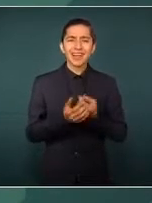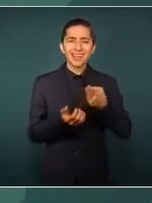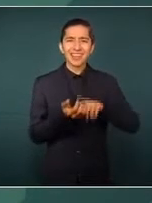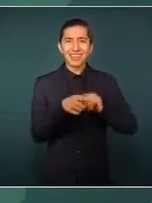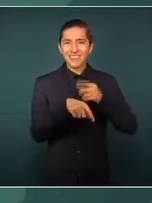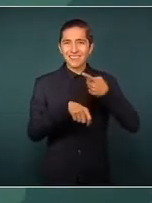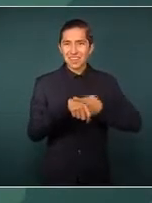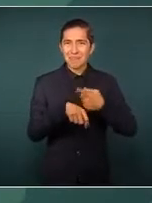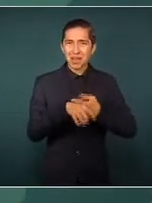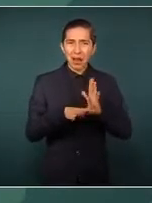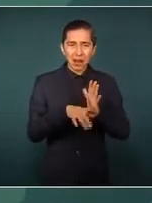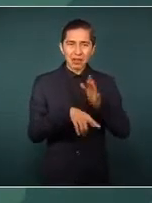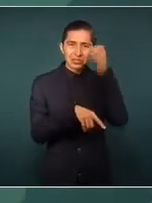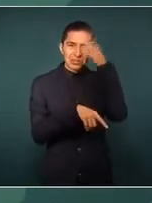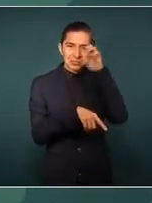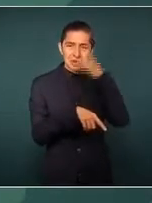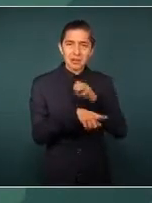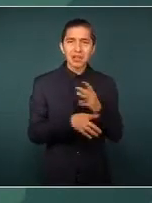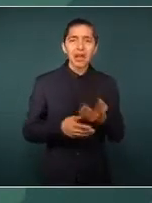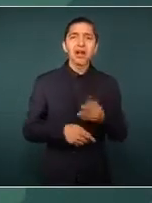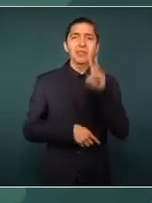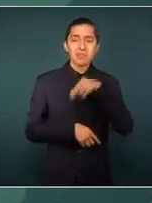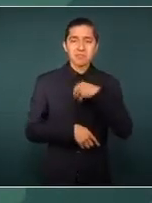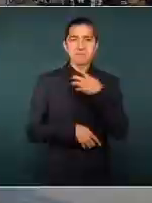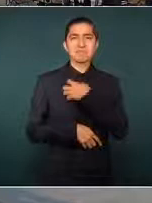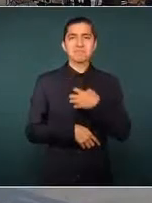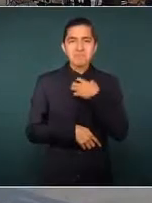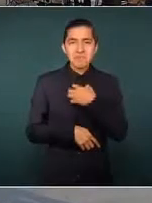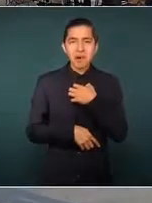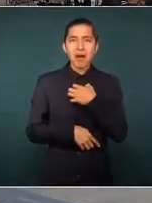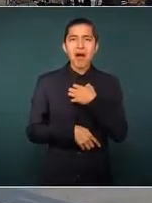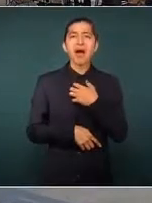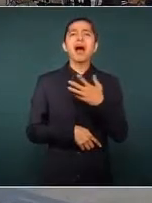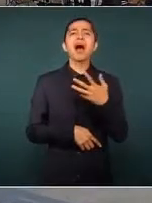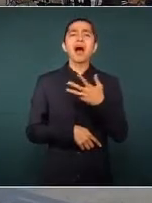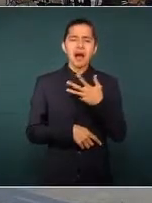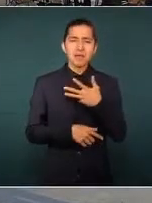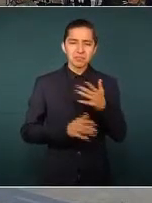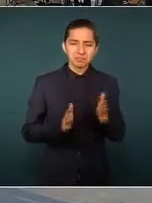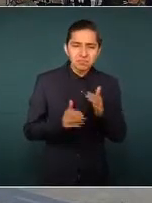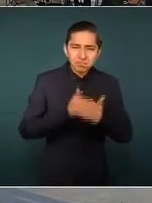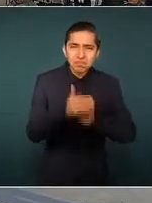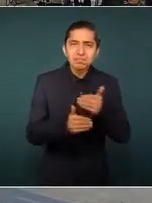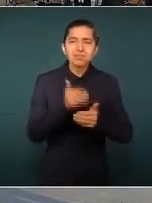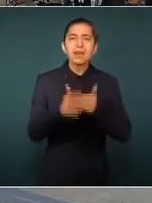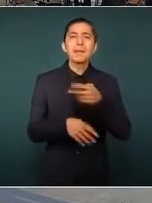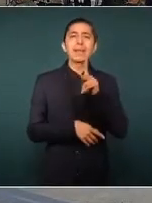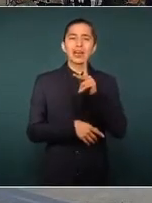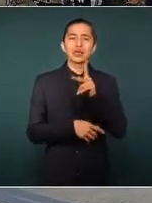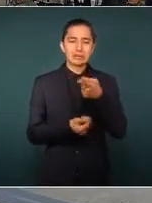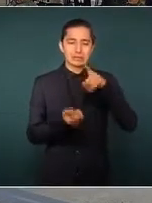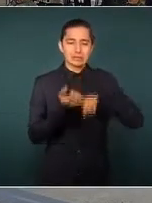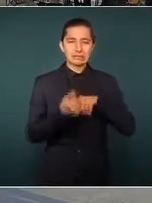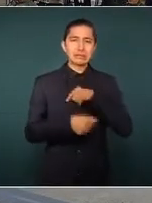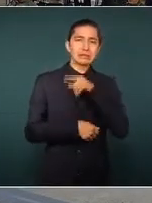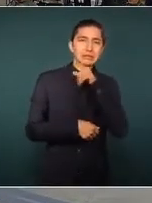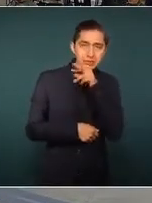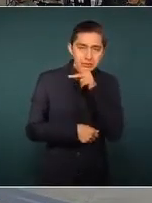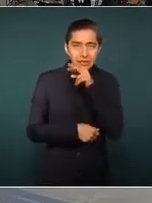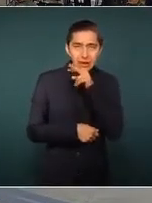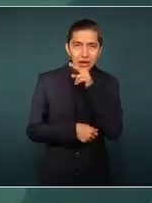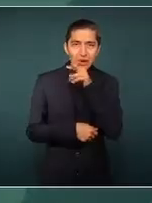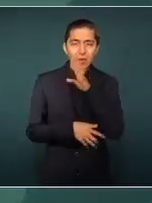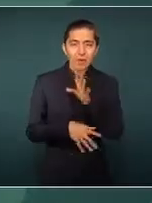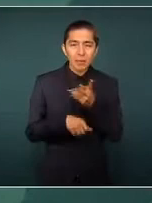enfermedades entonces bueno pues contentos por un lado de que tenemos capacidad de hacerle frente pero bueno preocupados por lo que